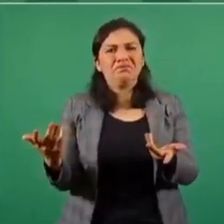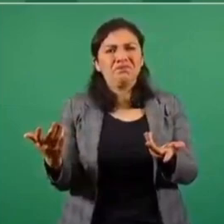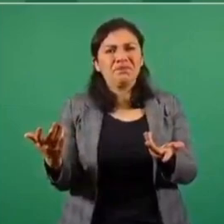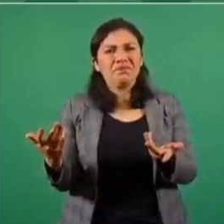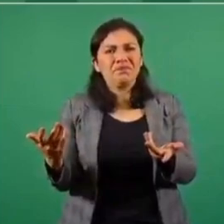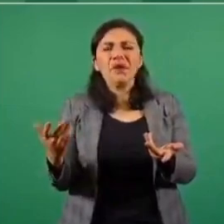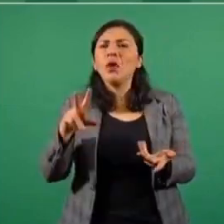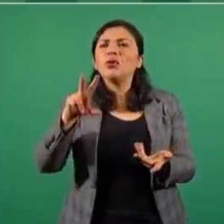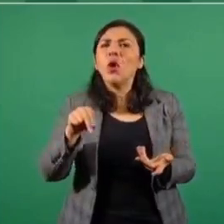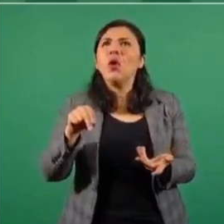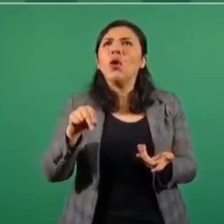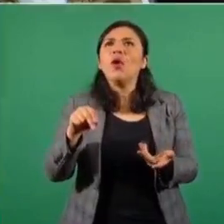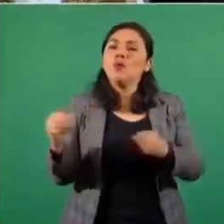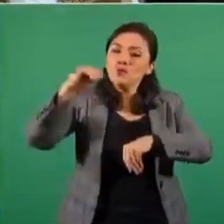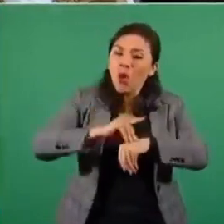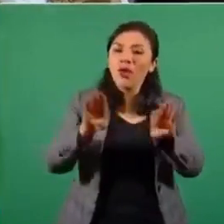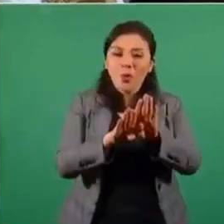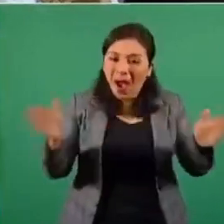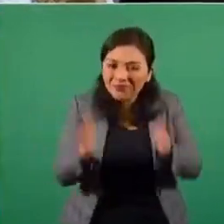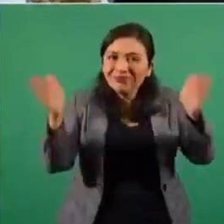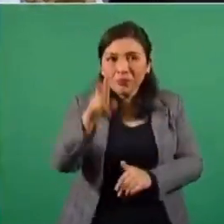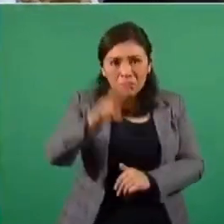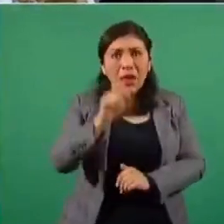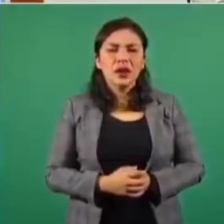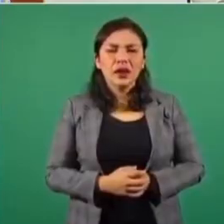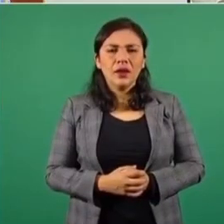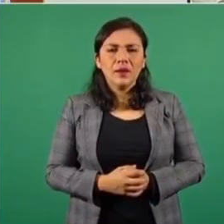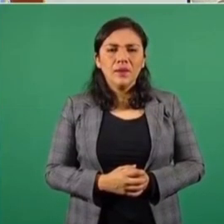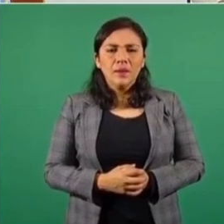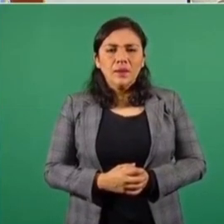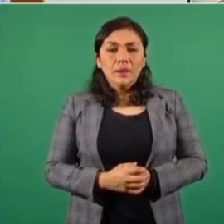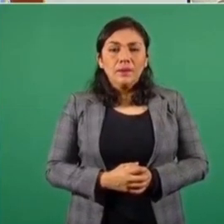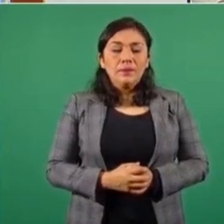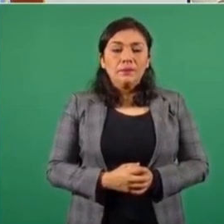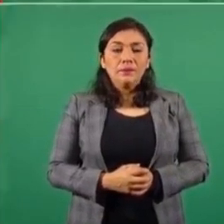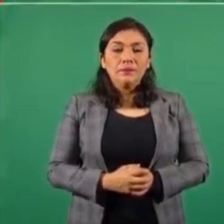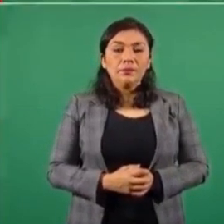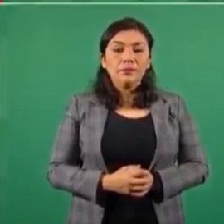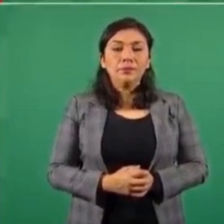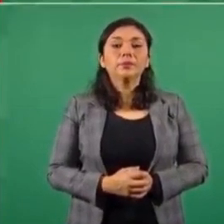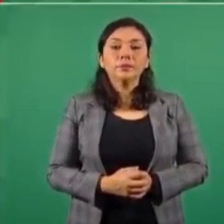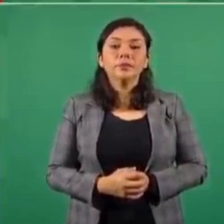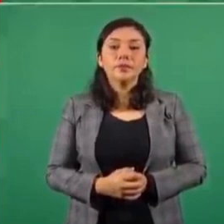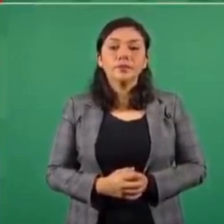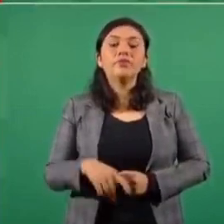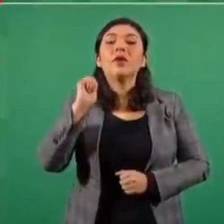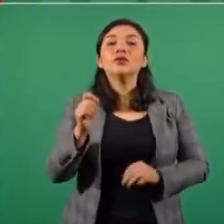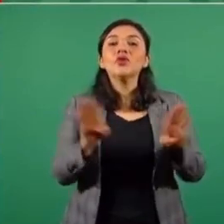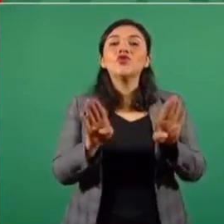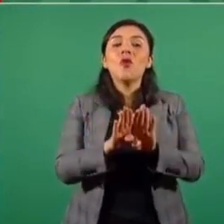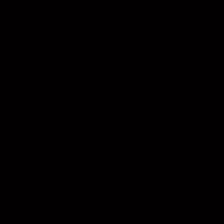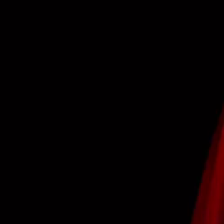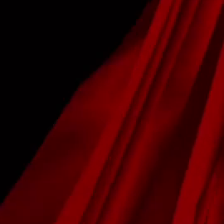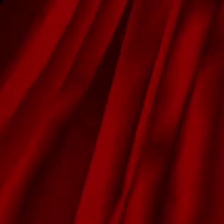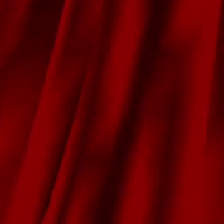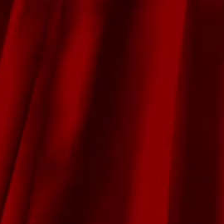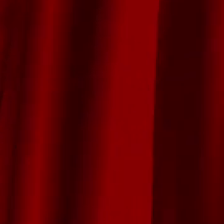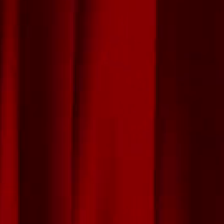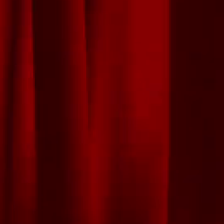de estar alentando porque es democracia participativa, una cantinflada, cantinflas, la consulta.